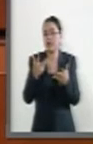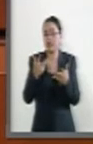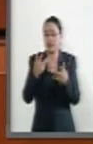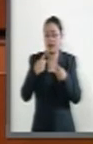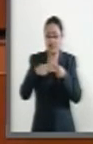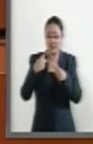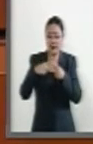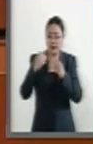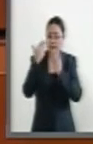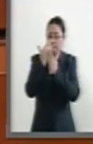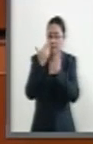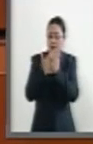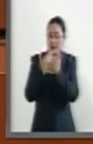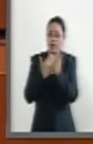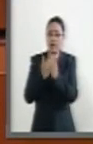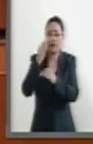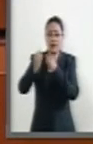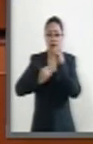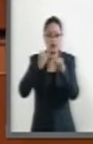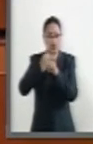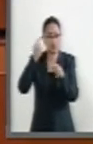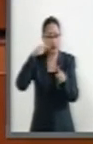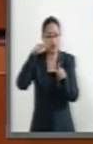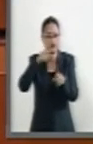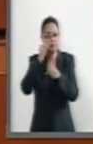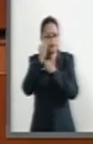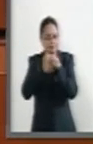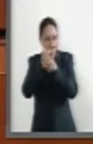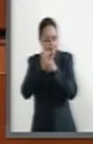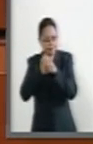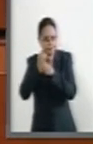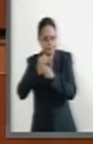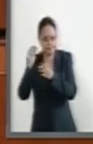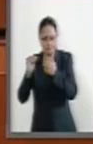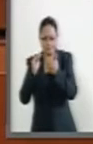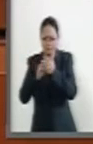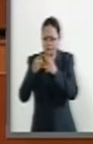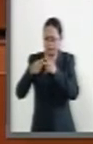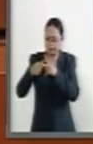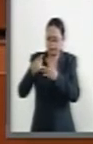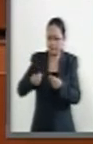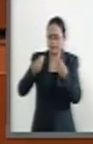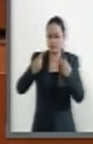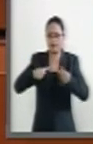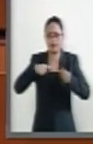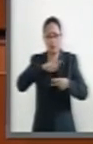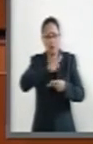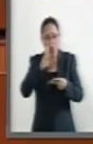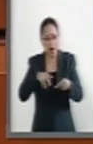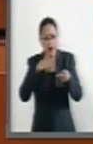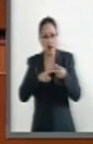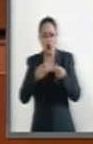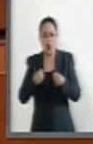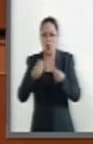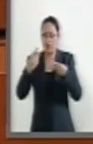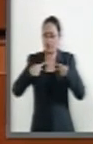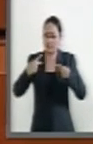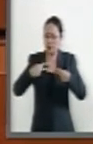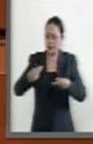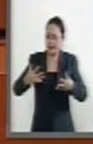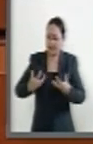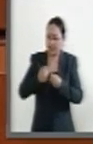estándares internacionales de comportamientos y estadísticas de mortalidad y morbilidad.